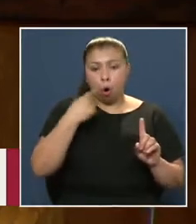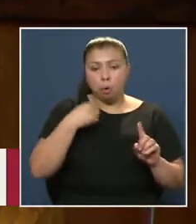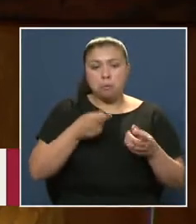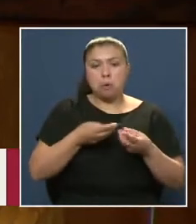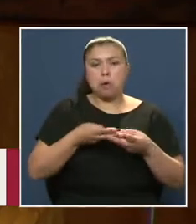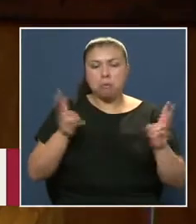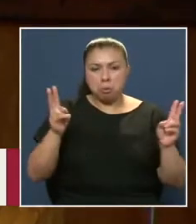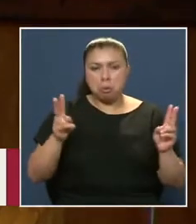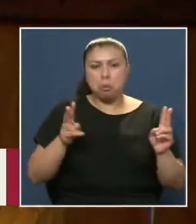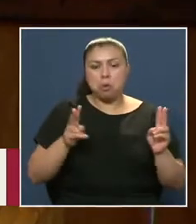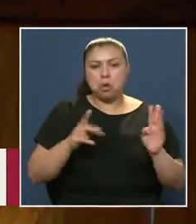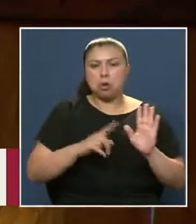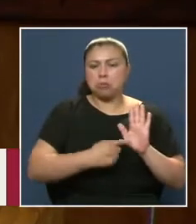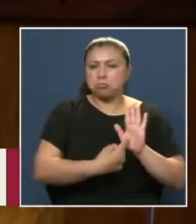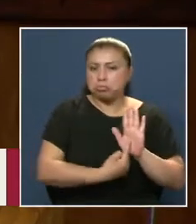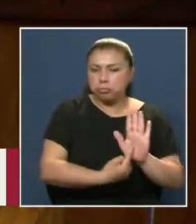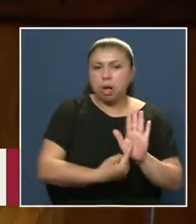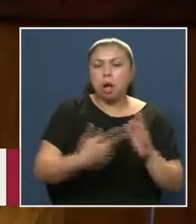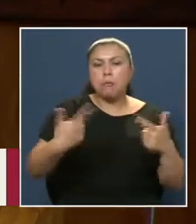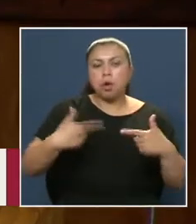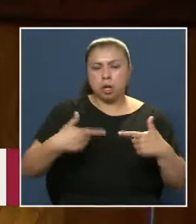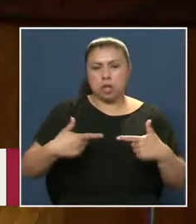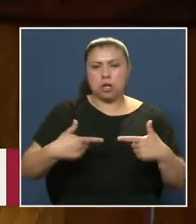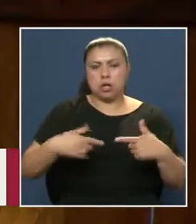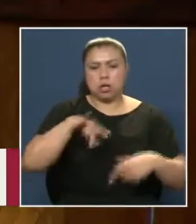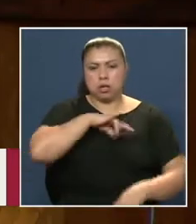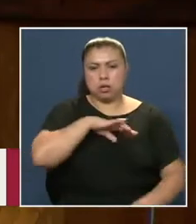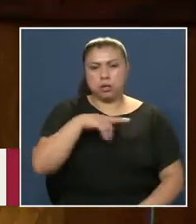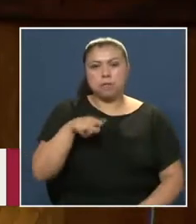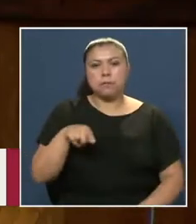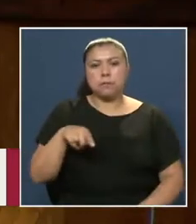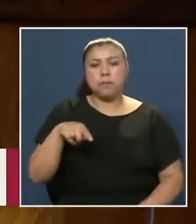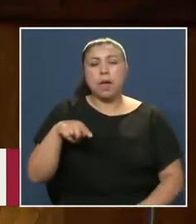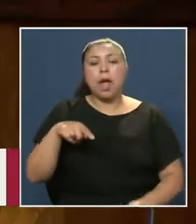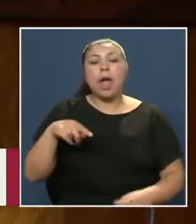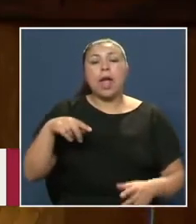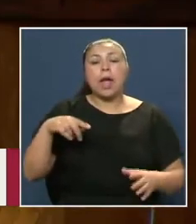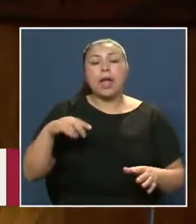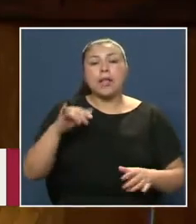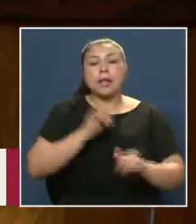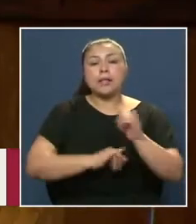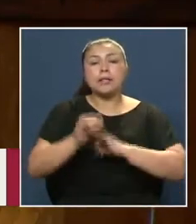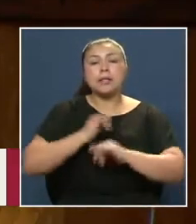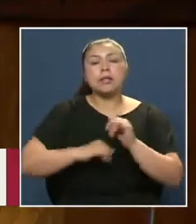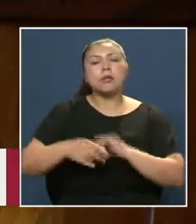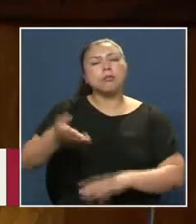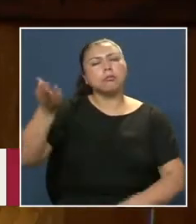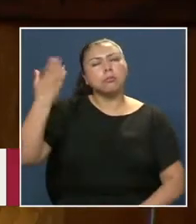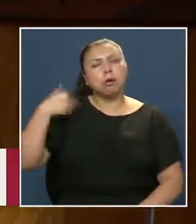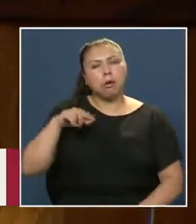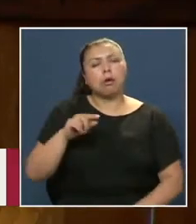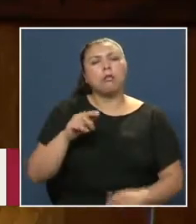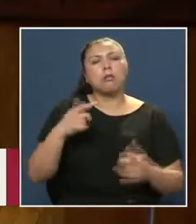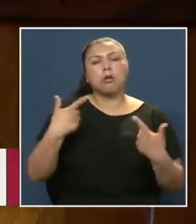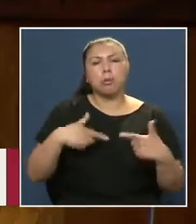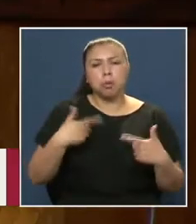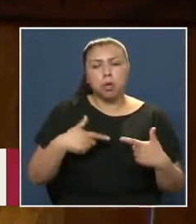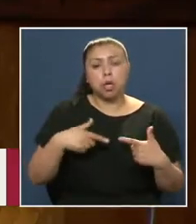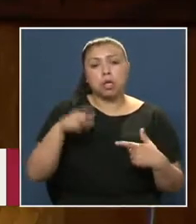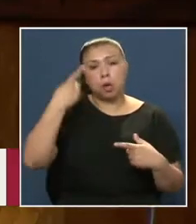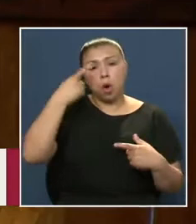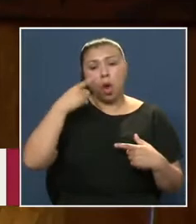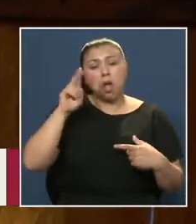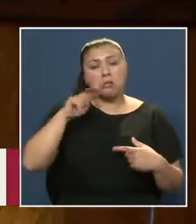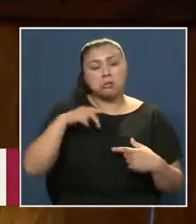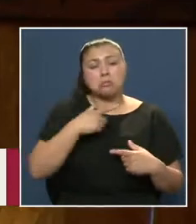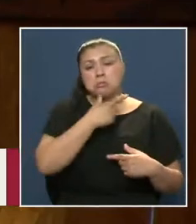ser Protagonista De la historia Política de Chile Durante el siglo XX A partir de sus Múltiples méritos Personales y políticos Sin duda Un